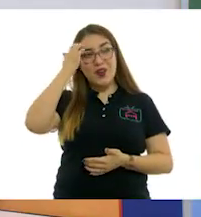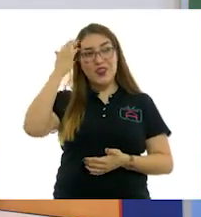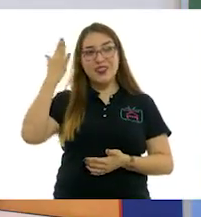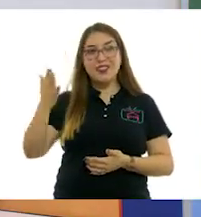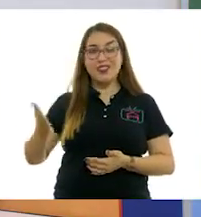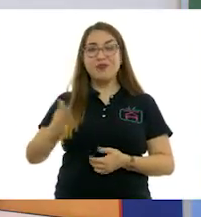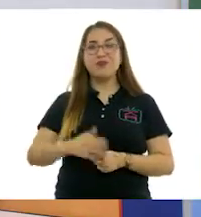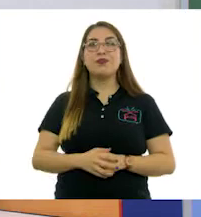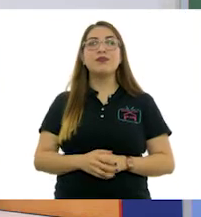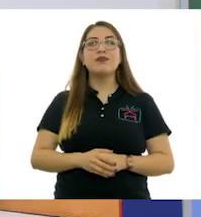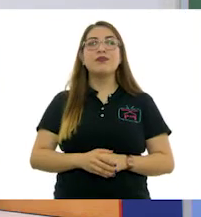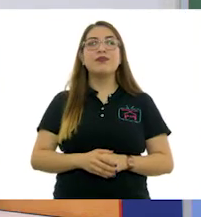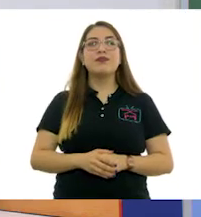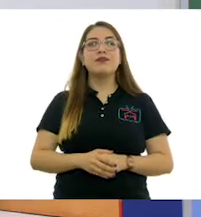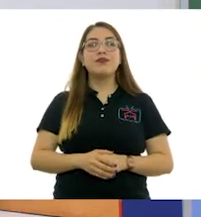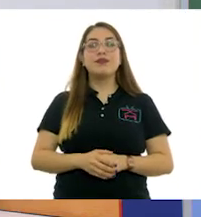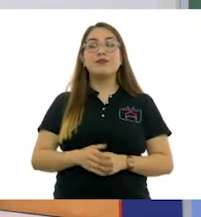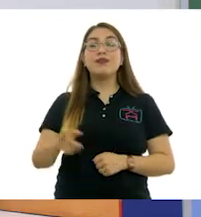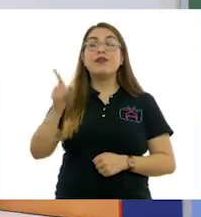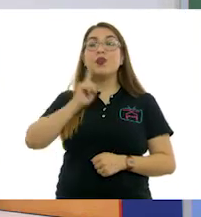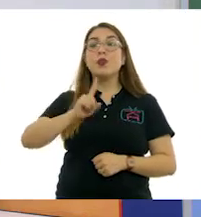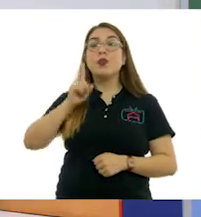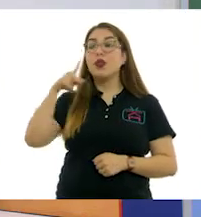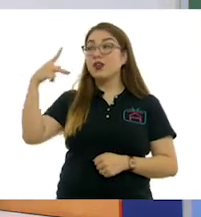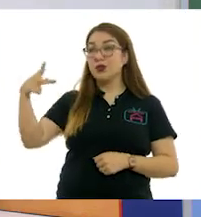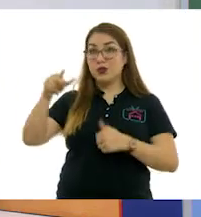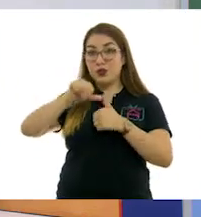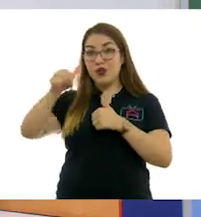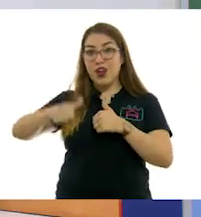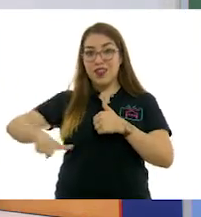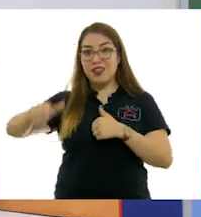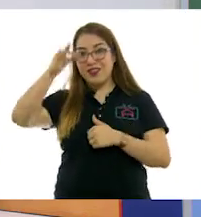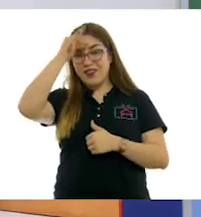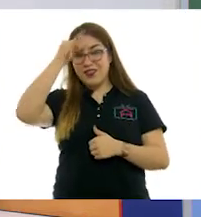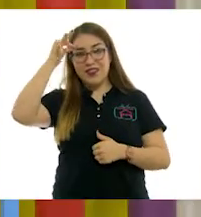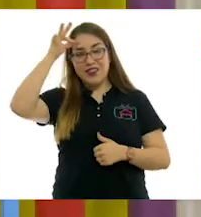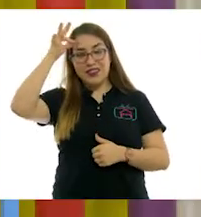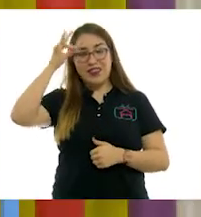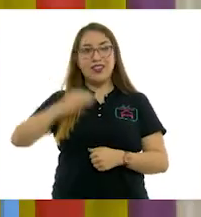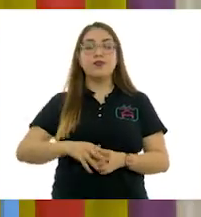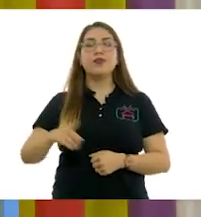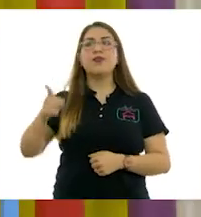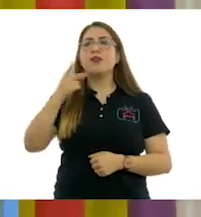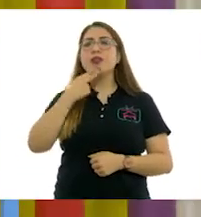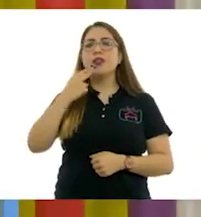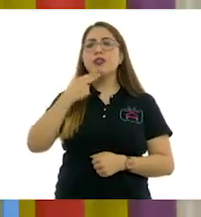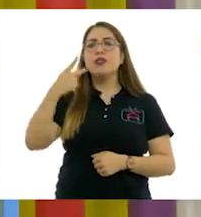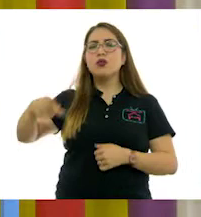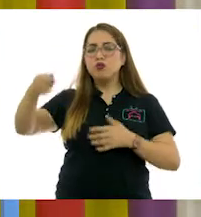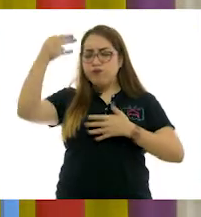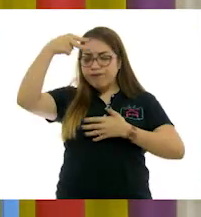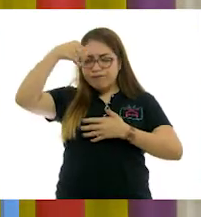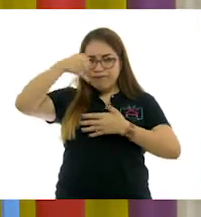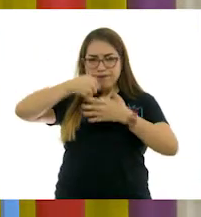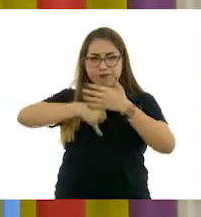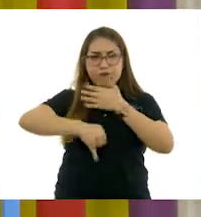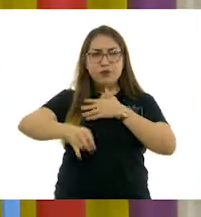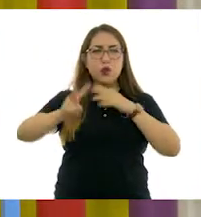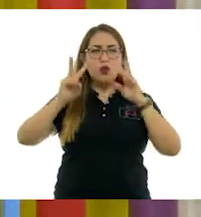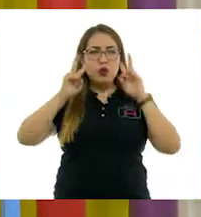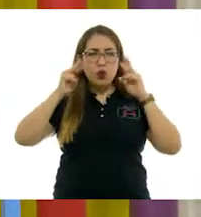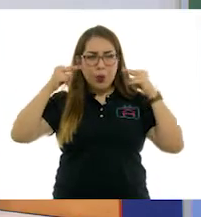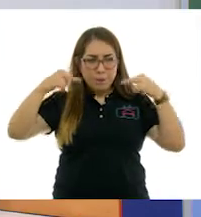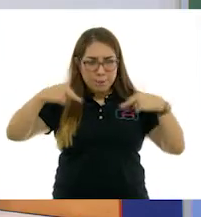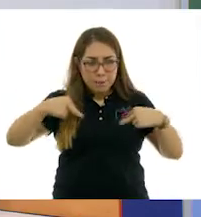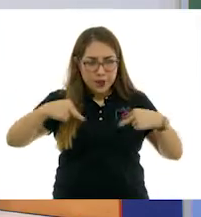una obra de nuestra pintora Frida Kahlo y que utilizaba una mirada interior. Vamos a ver el video de la